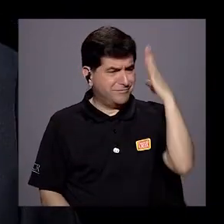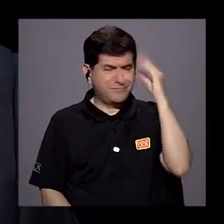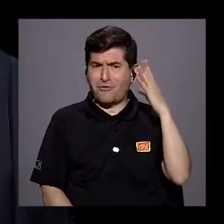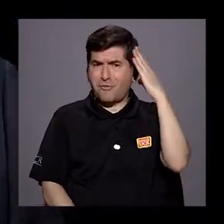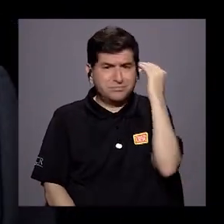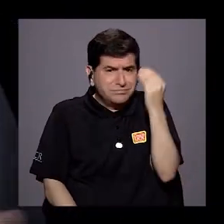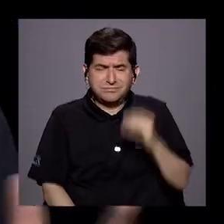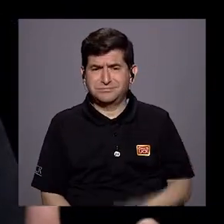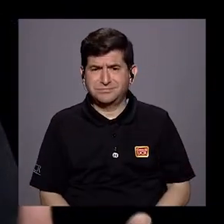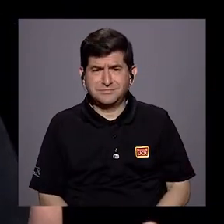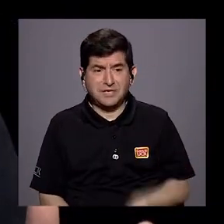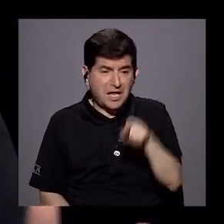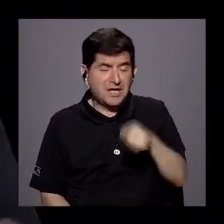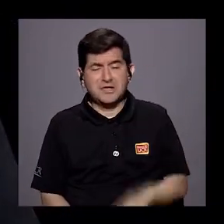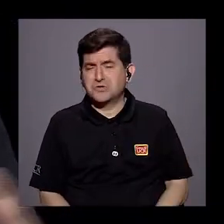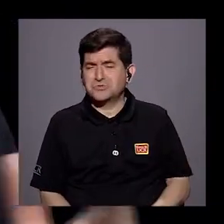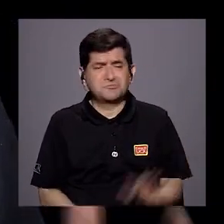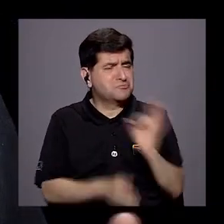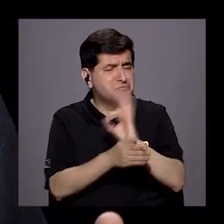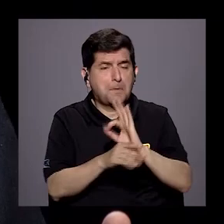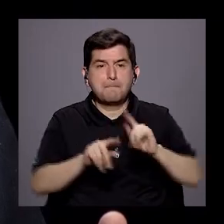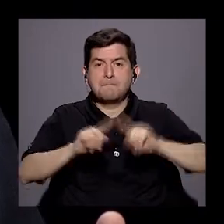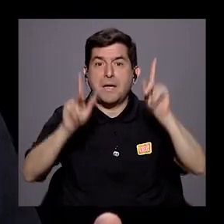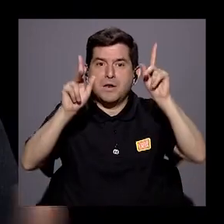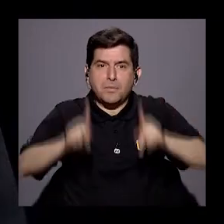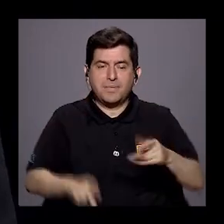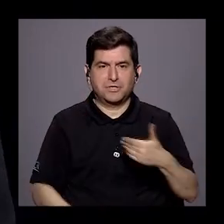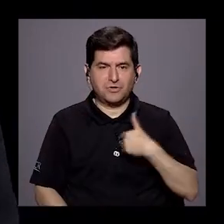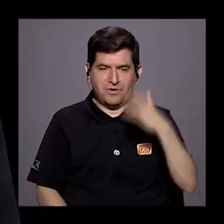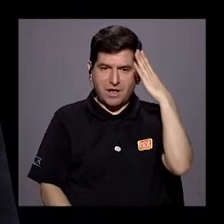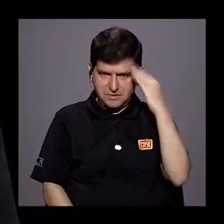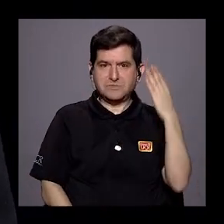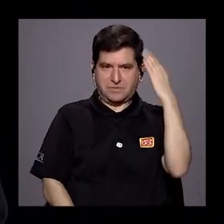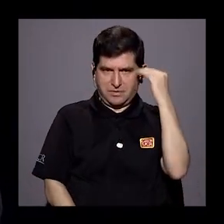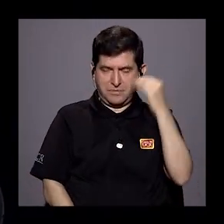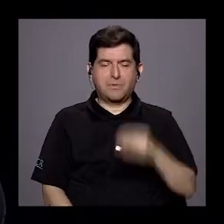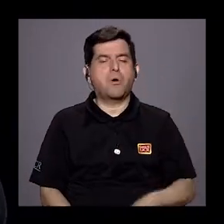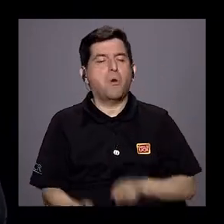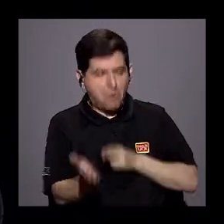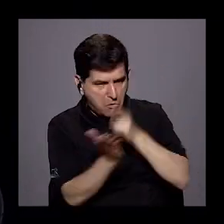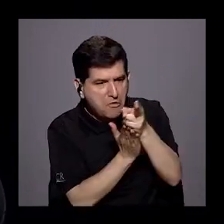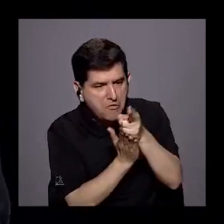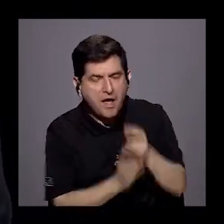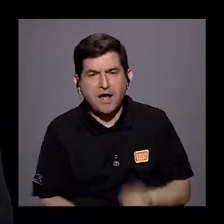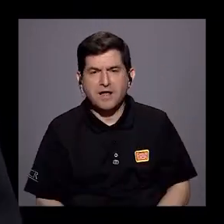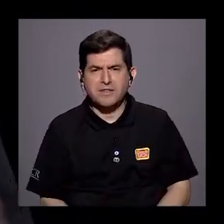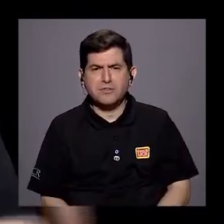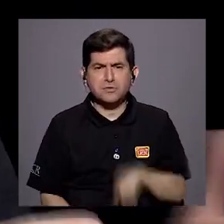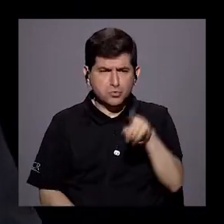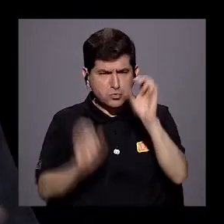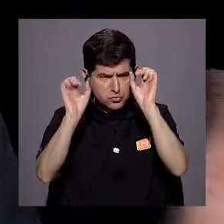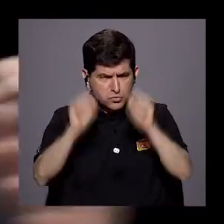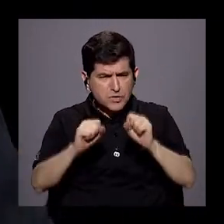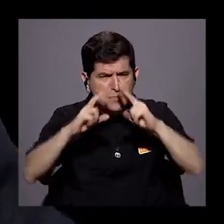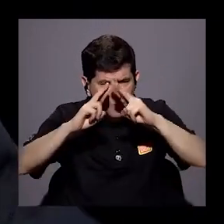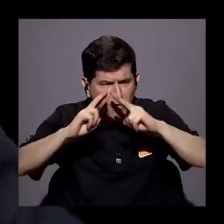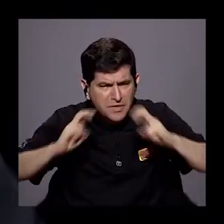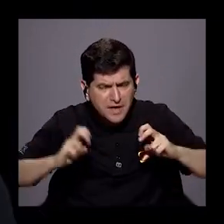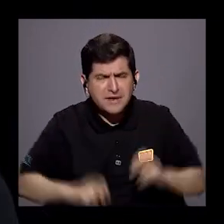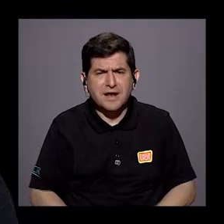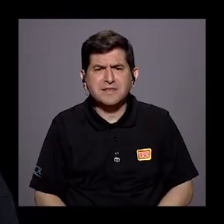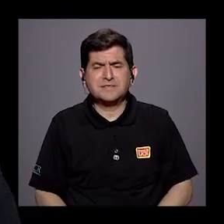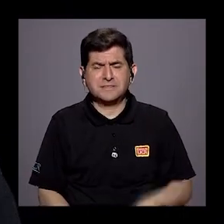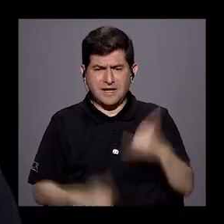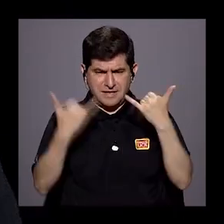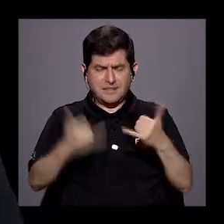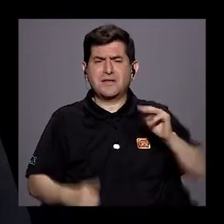experiencia, que son un fracaso. En cambio usted ve gente que tiene experiencia, que hay gente honesta. Usted puede hacer un análisis de este